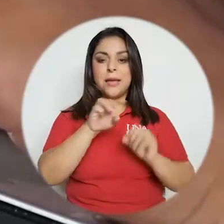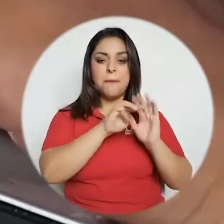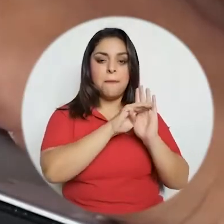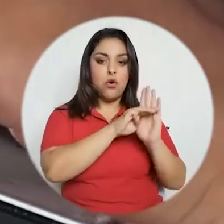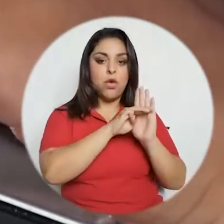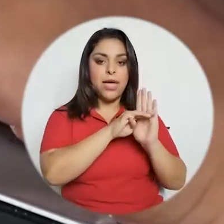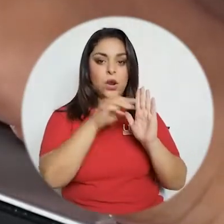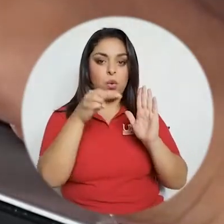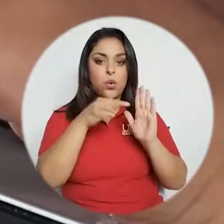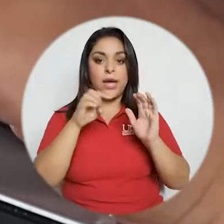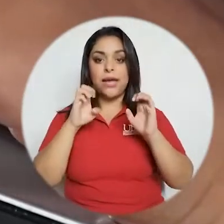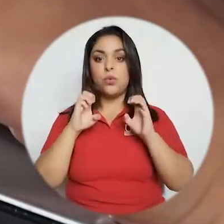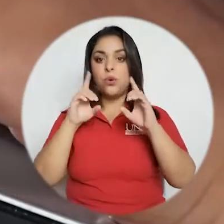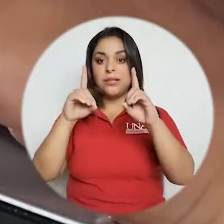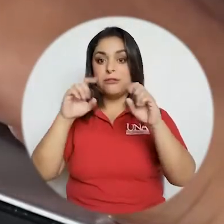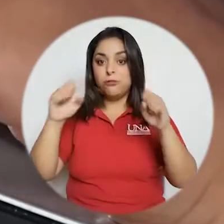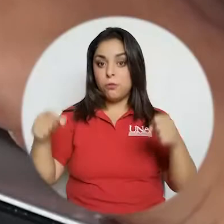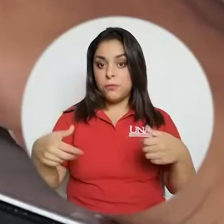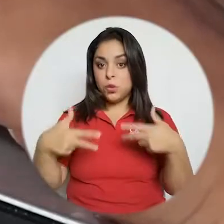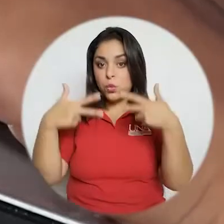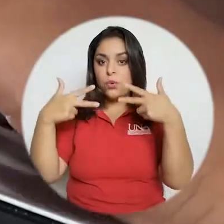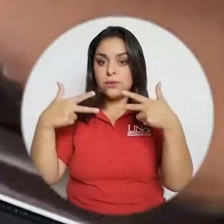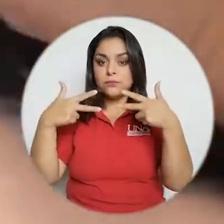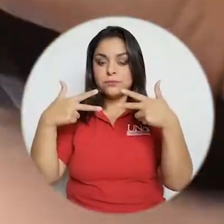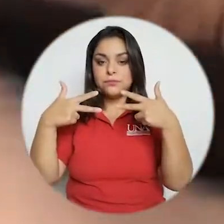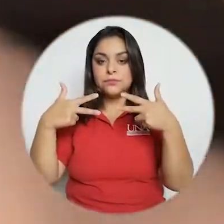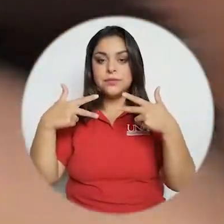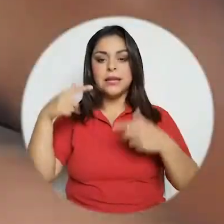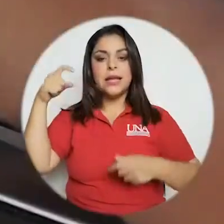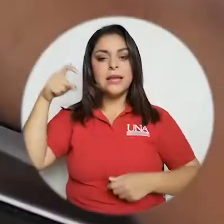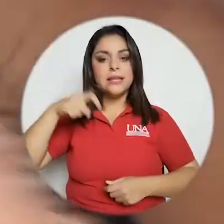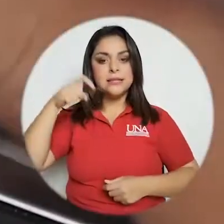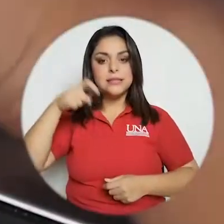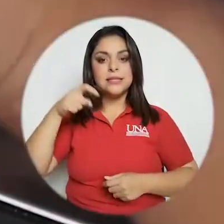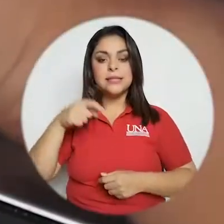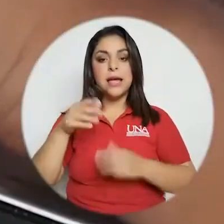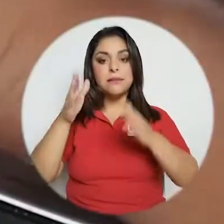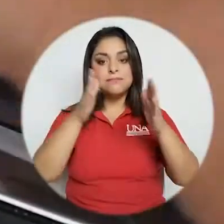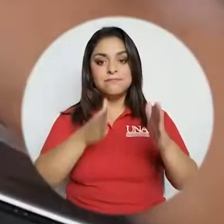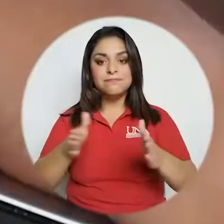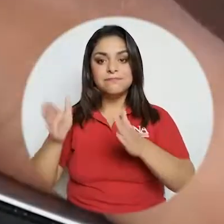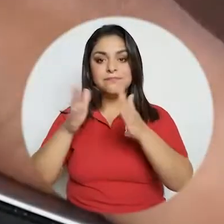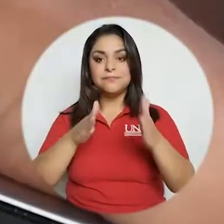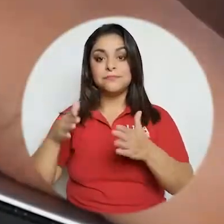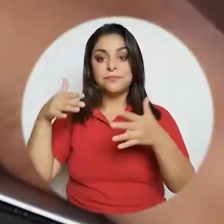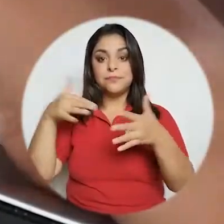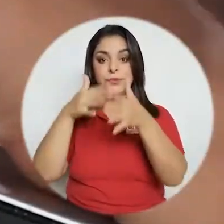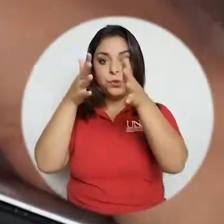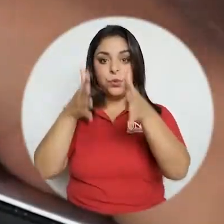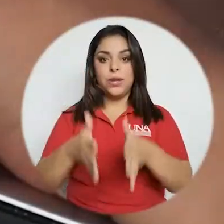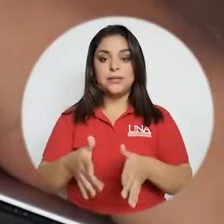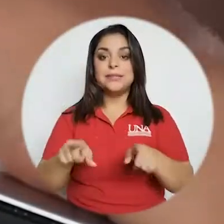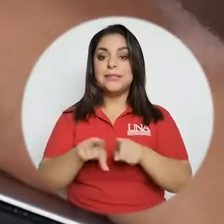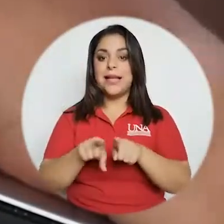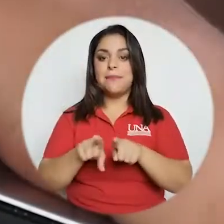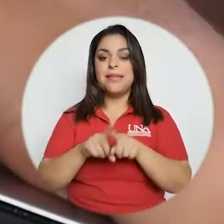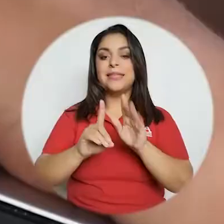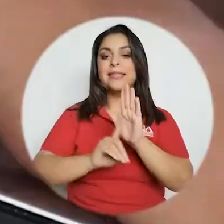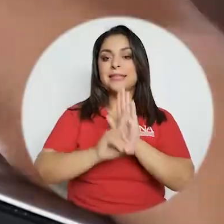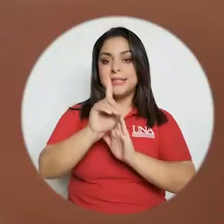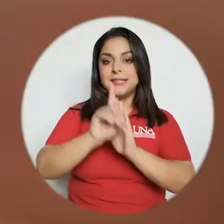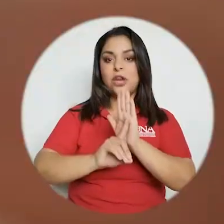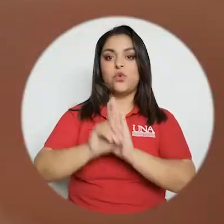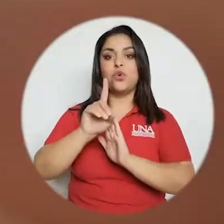este modelo en este tipo de modelo educativo virtual requiere preparar a los estudiantes también